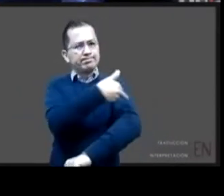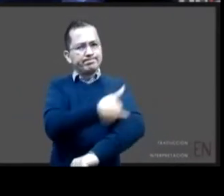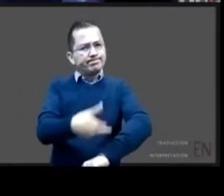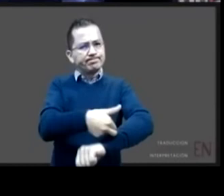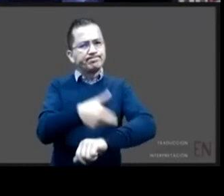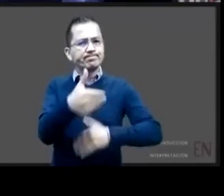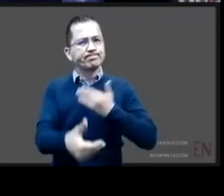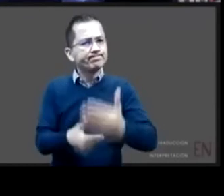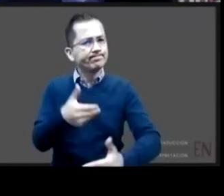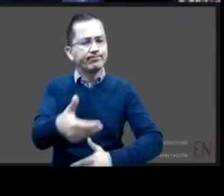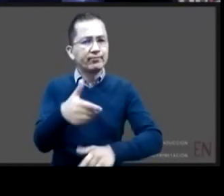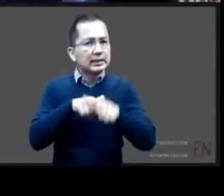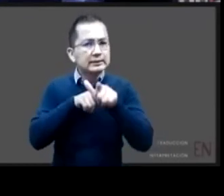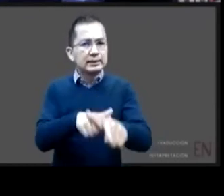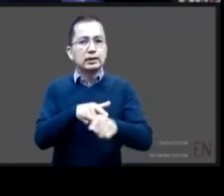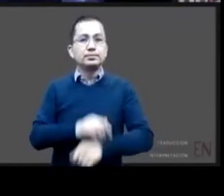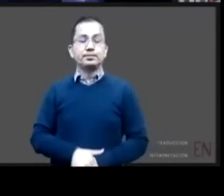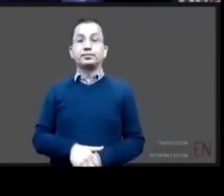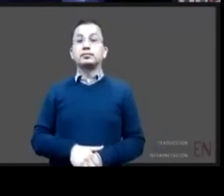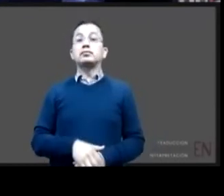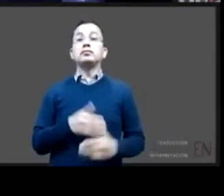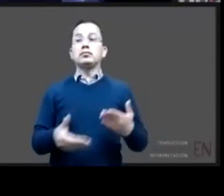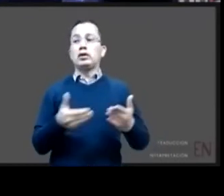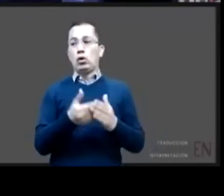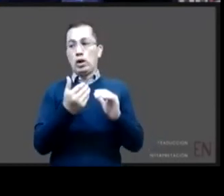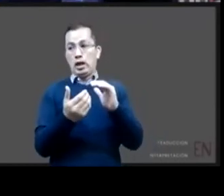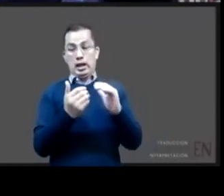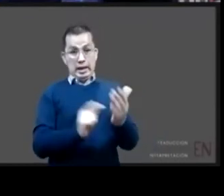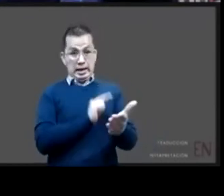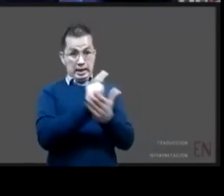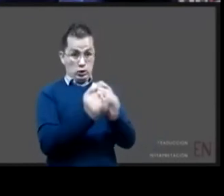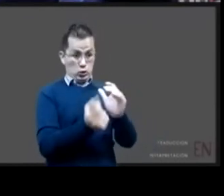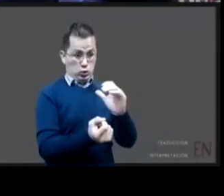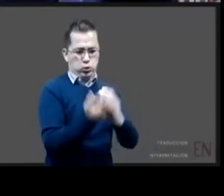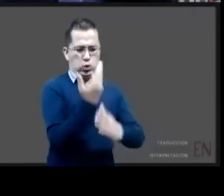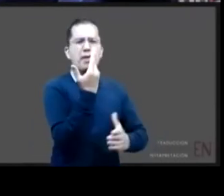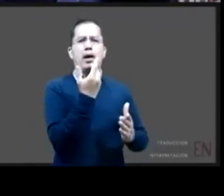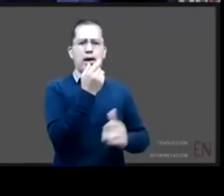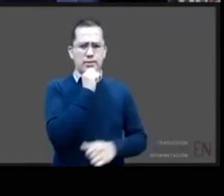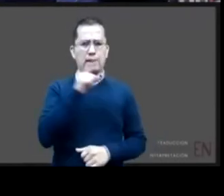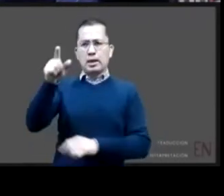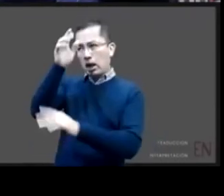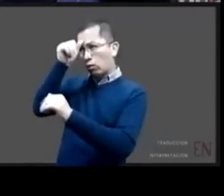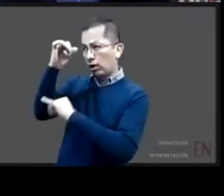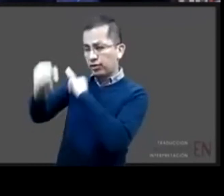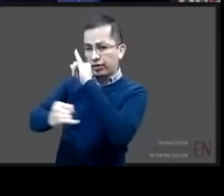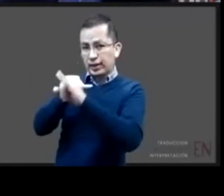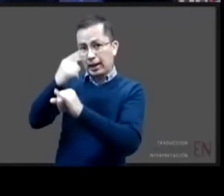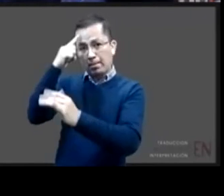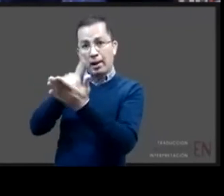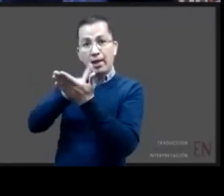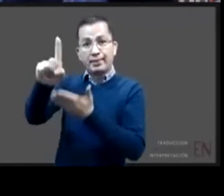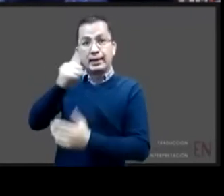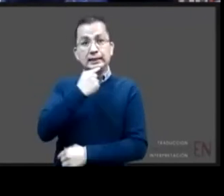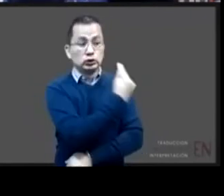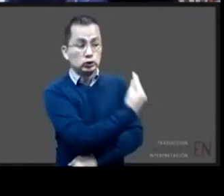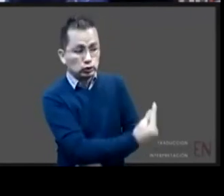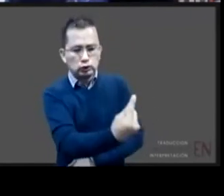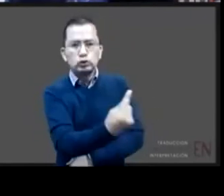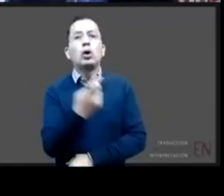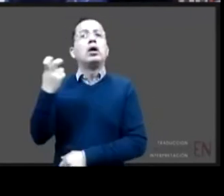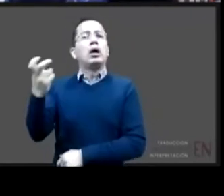perspectiva que marcan las convenciones internacionales sobre los derechos de los niños de enfocarnos en el derecho a vivir en familia